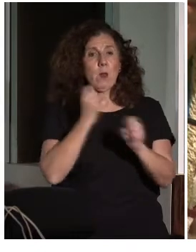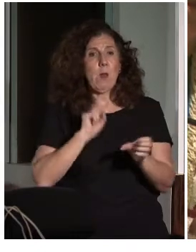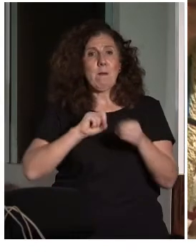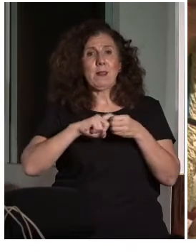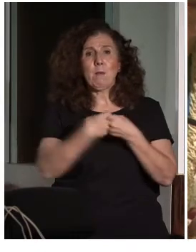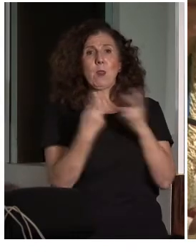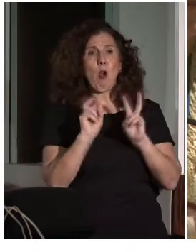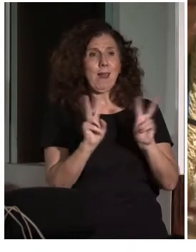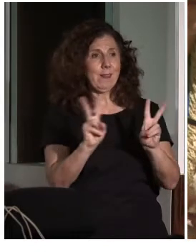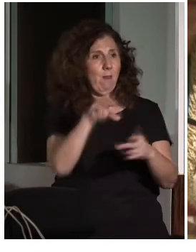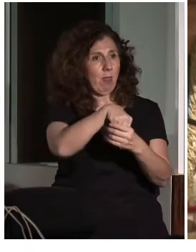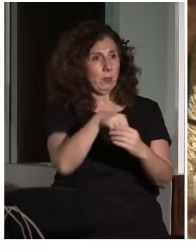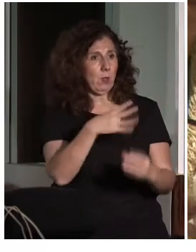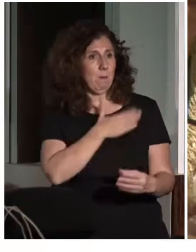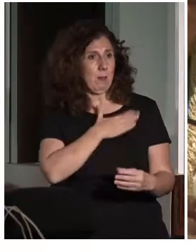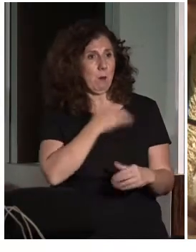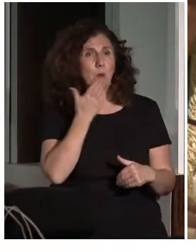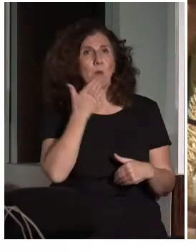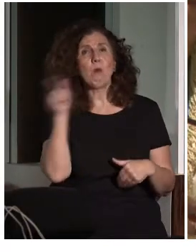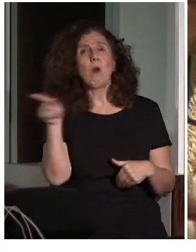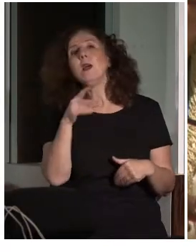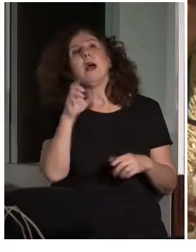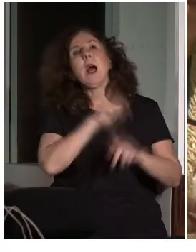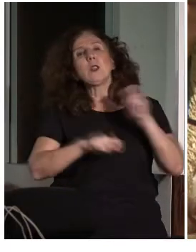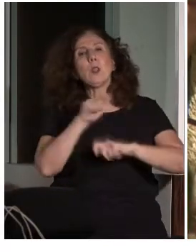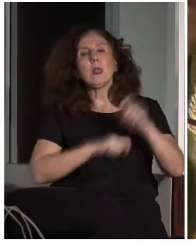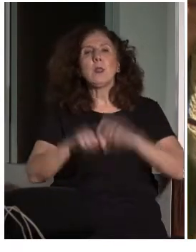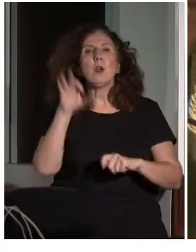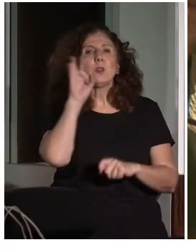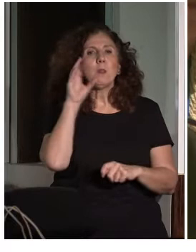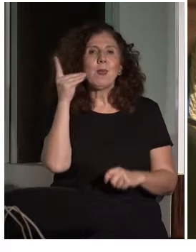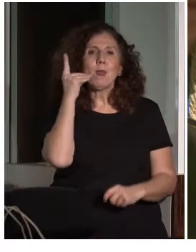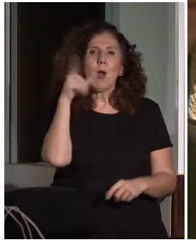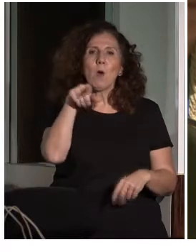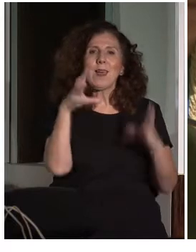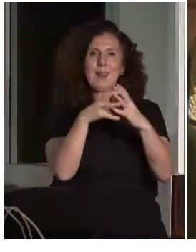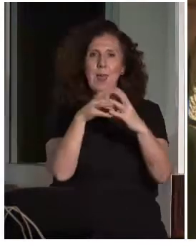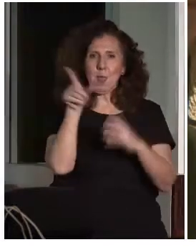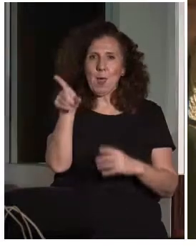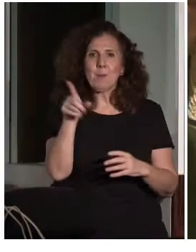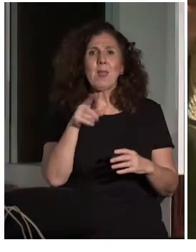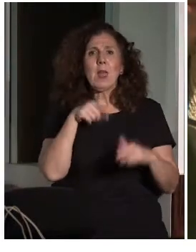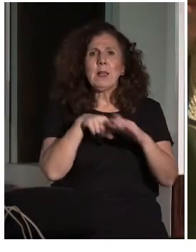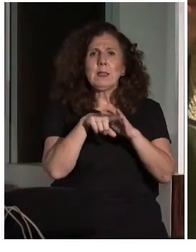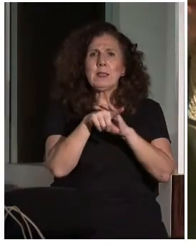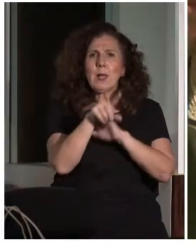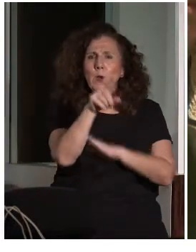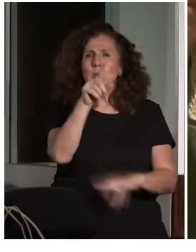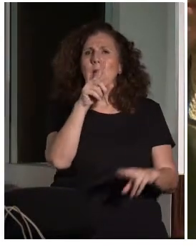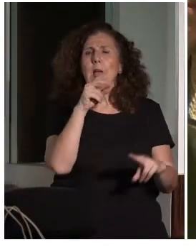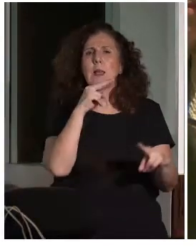os comento, por ejemplo, que en Down Granada, en la Asociación Síndrome de Down de Granada, desde hace unos años desarrollan unos free tours